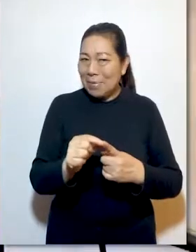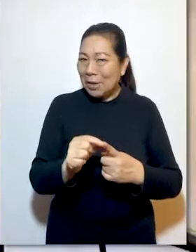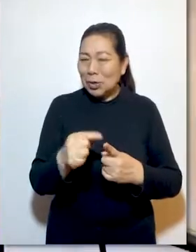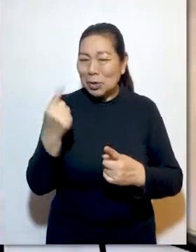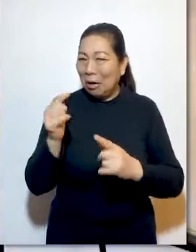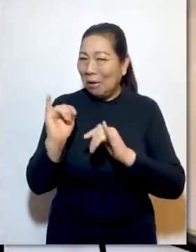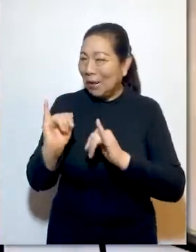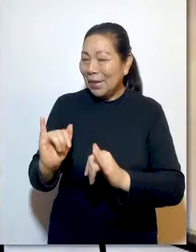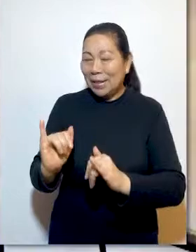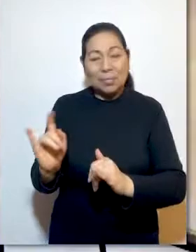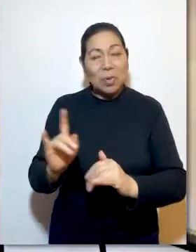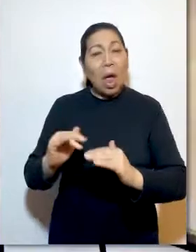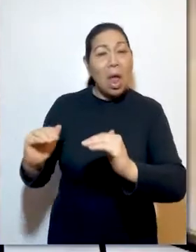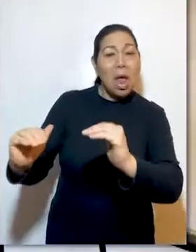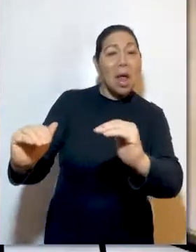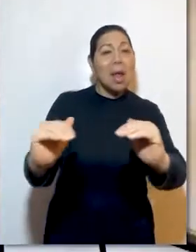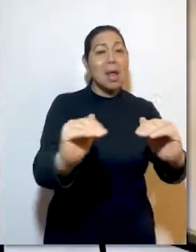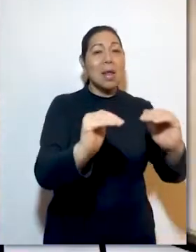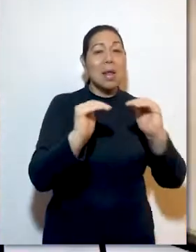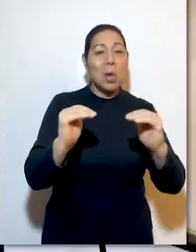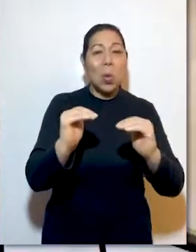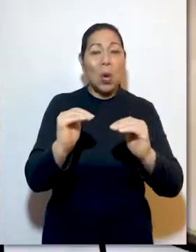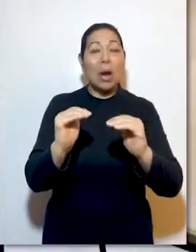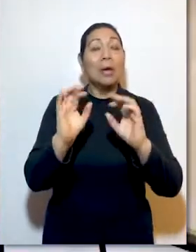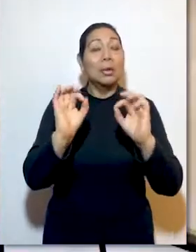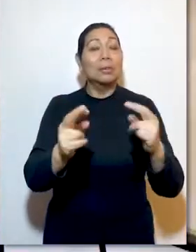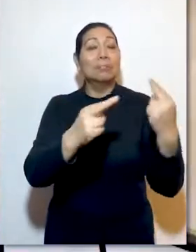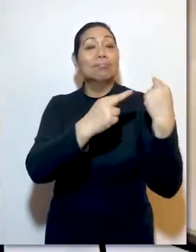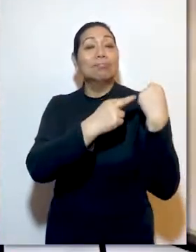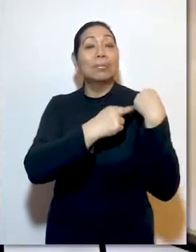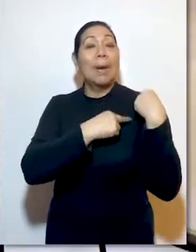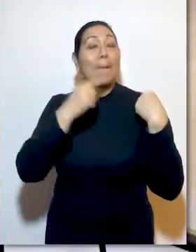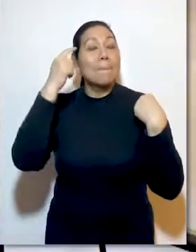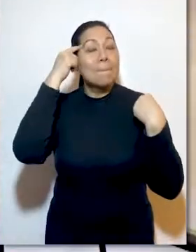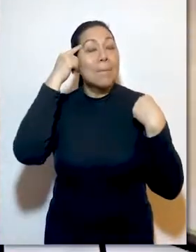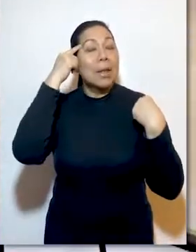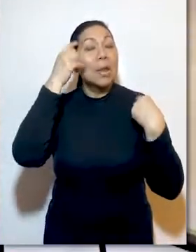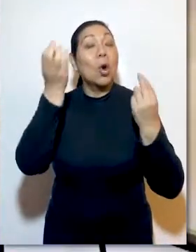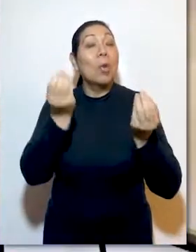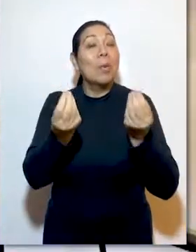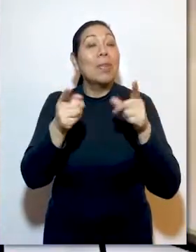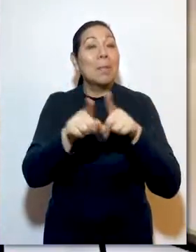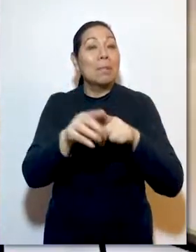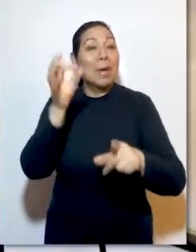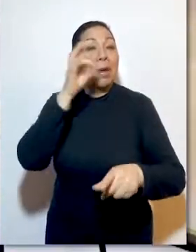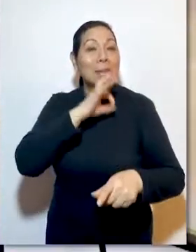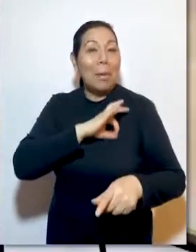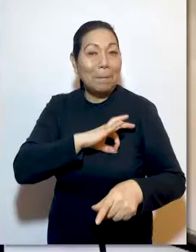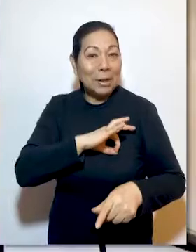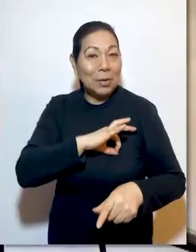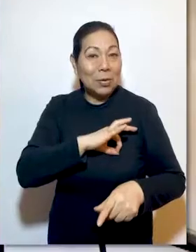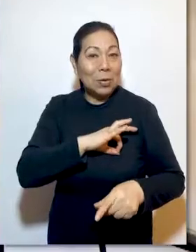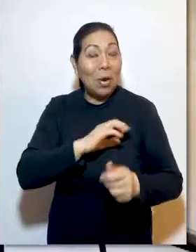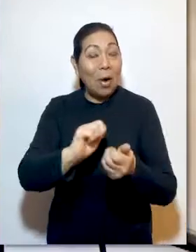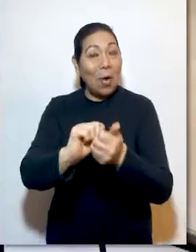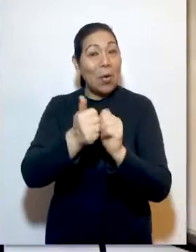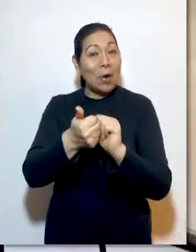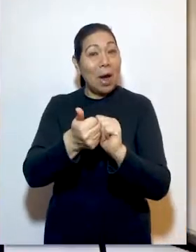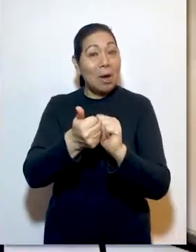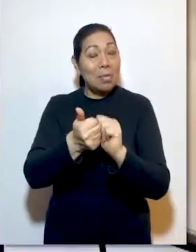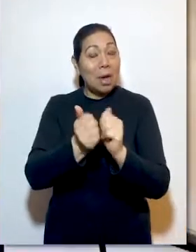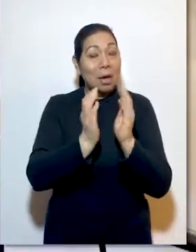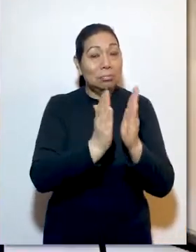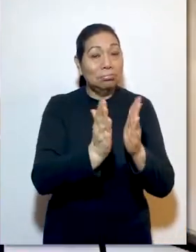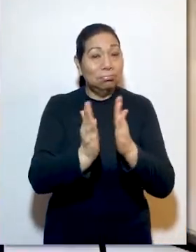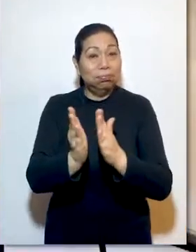Para un discurso, la igualdad de género debe ser compromiso de mente y espíritu. Afirmó que los